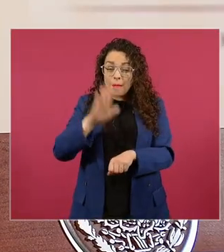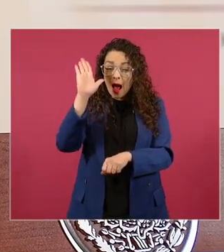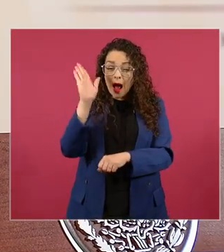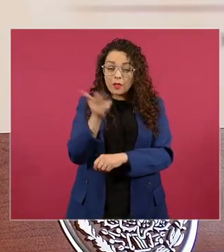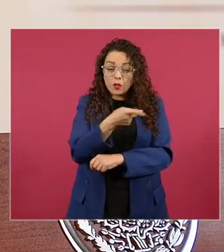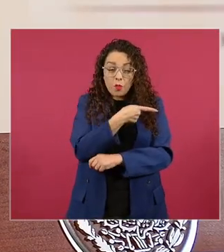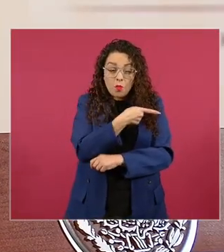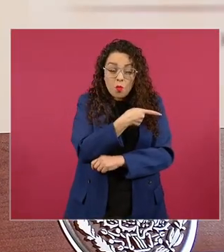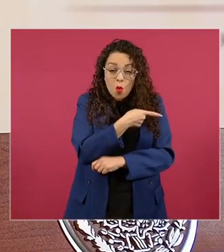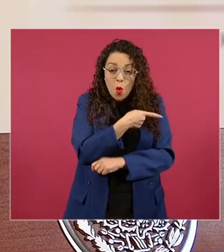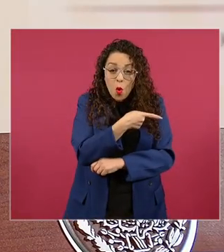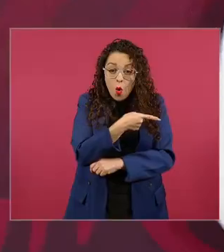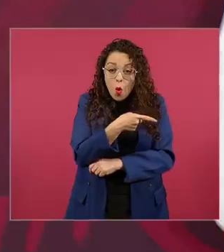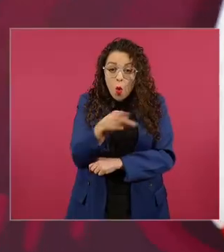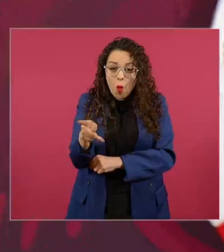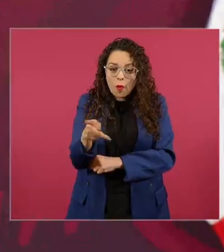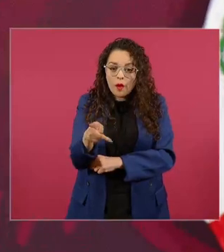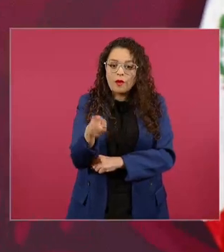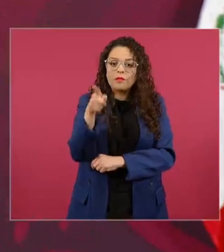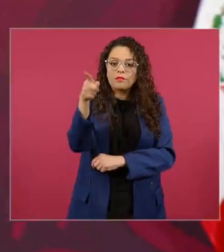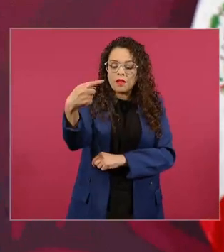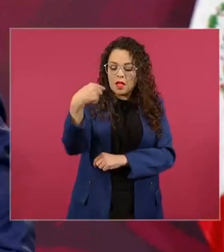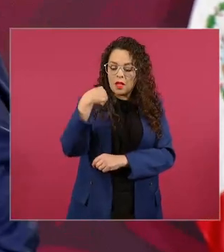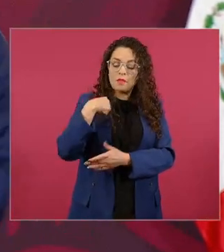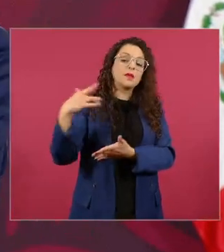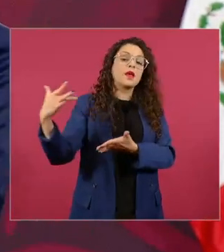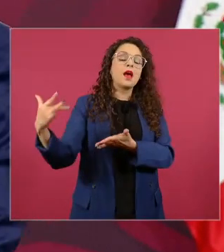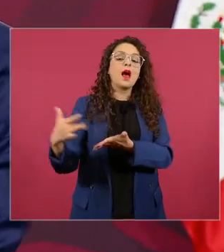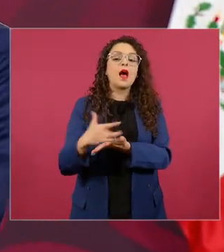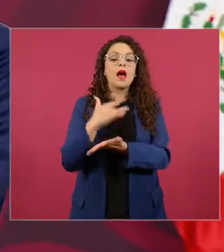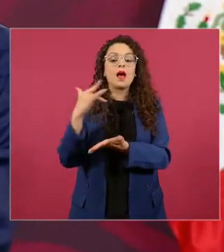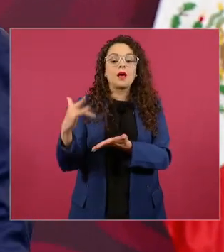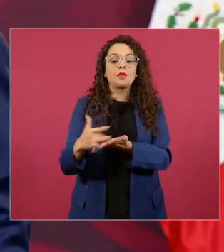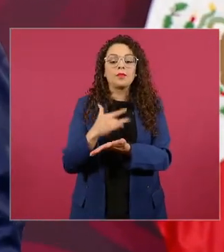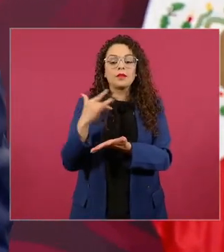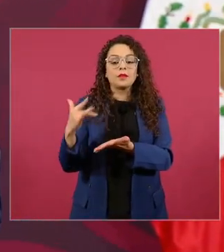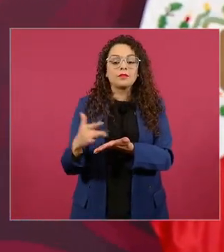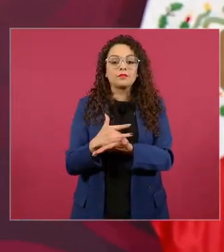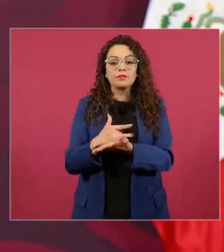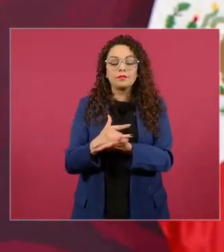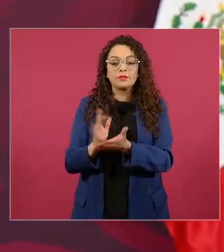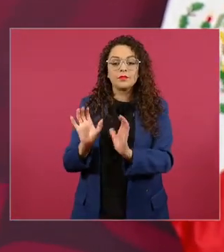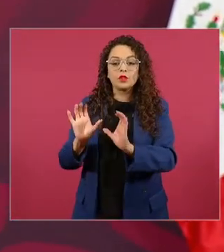los que me apoyaron los indígenas chontales